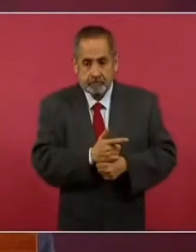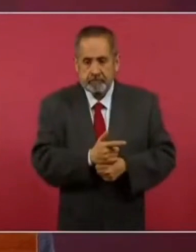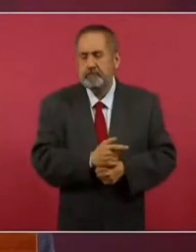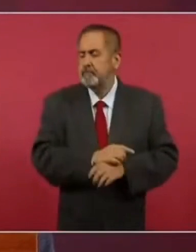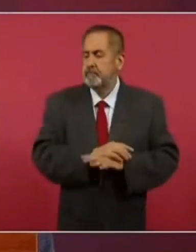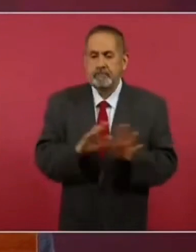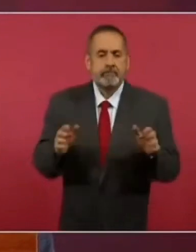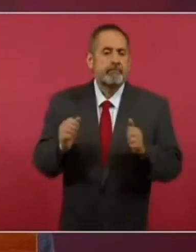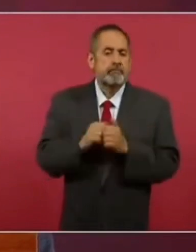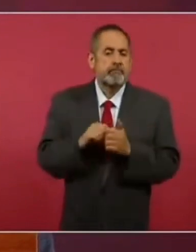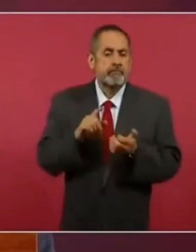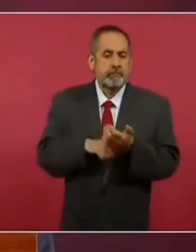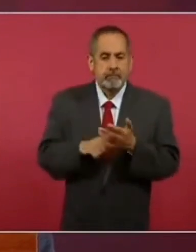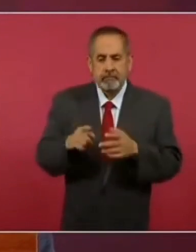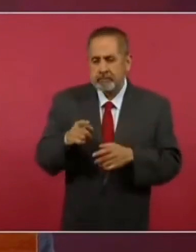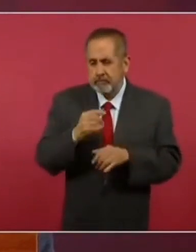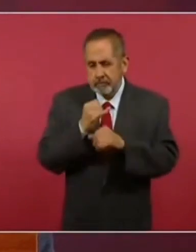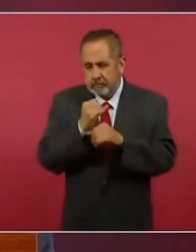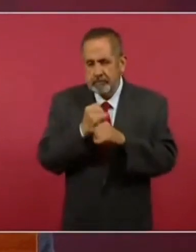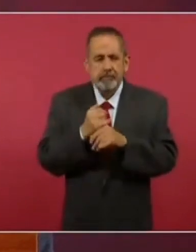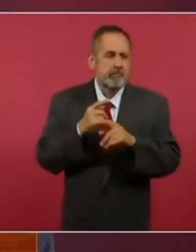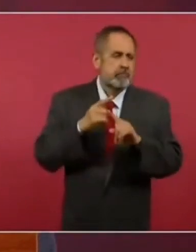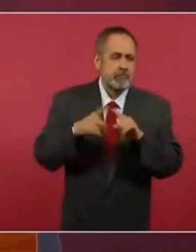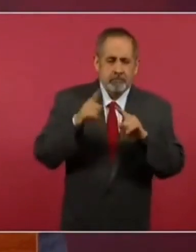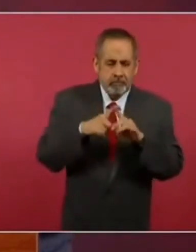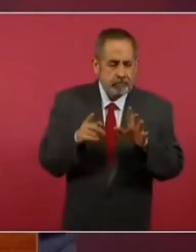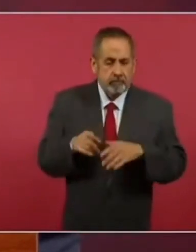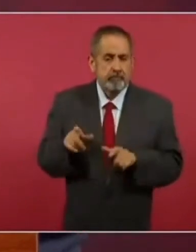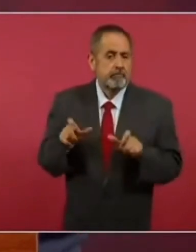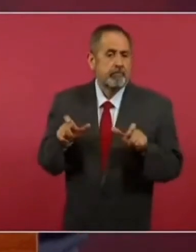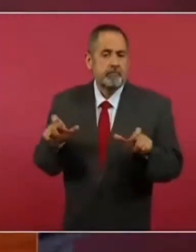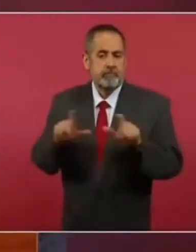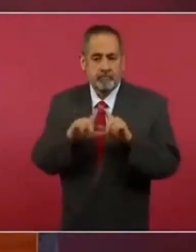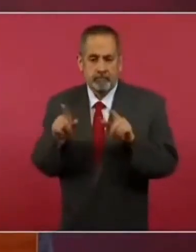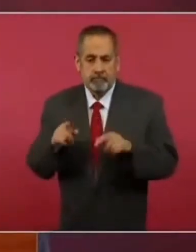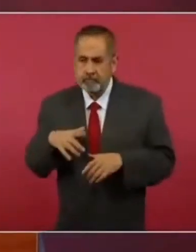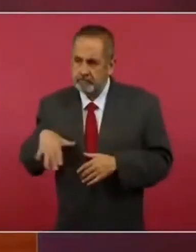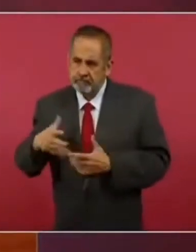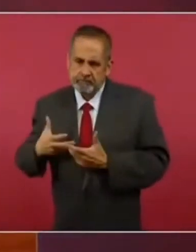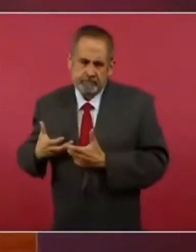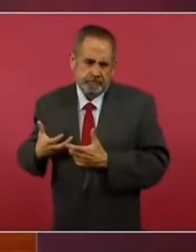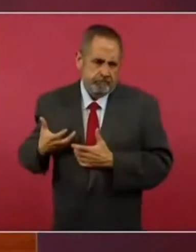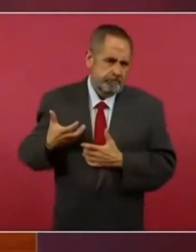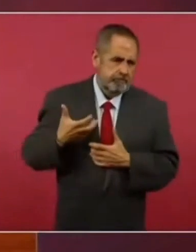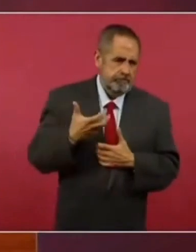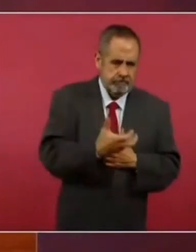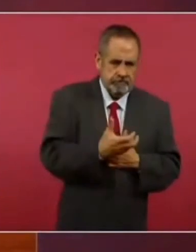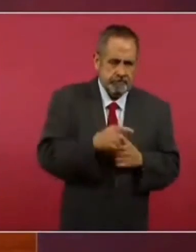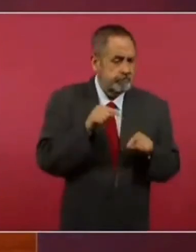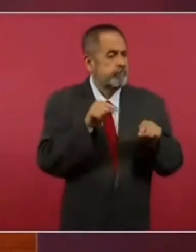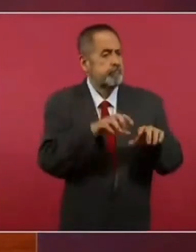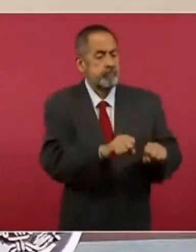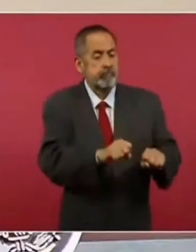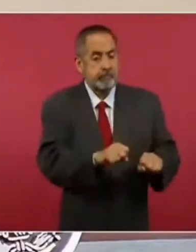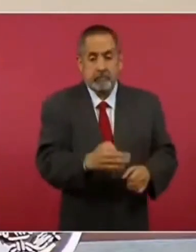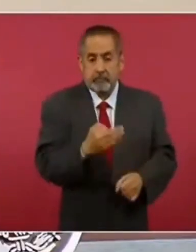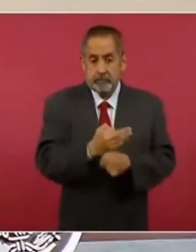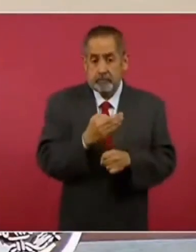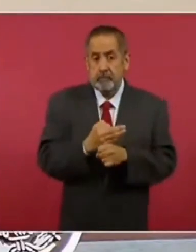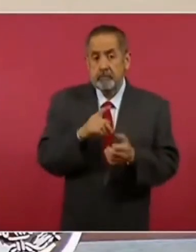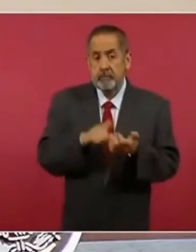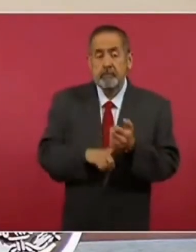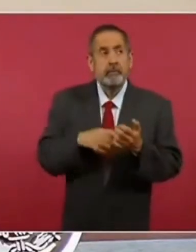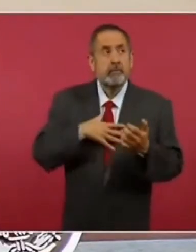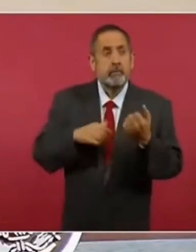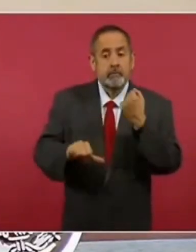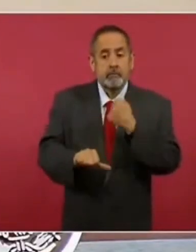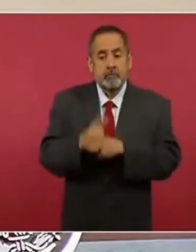ejemplo, a través de las redes o del Internet. La Guardia Nacional ha hecho presencia. Ahora tenemos dispositivos en